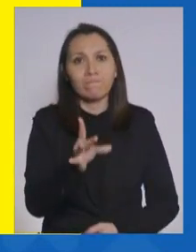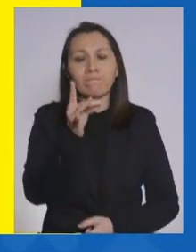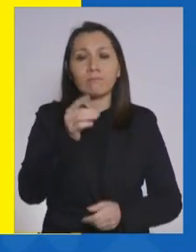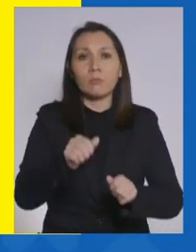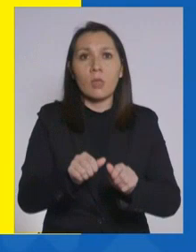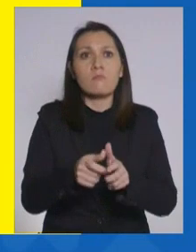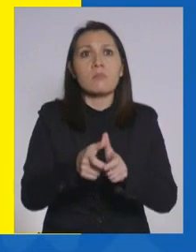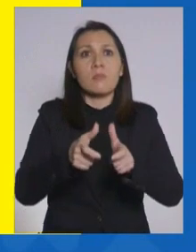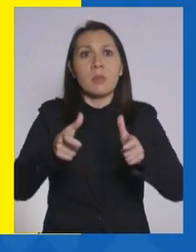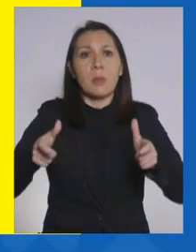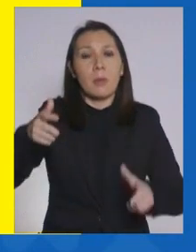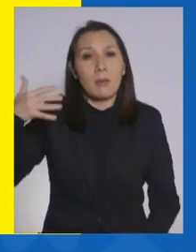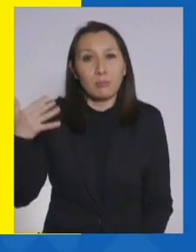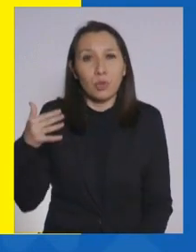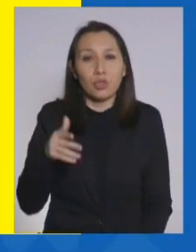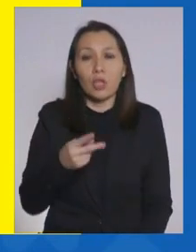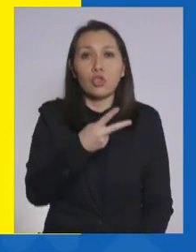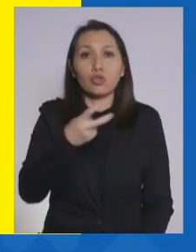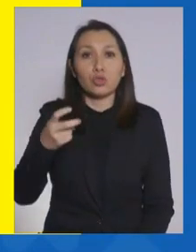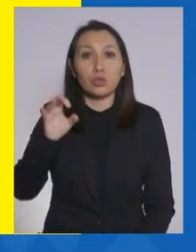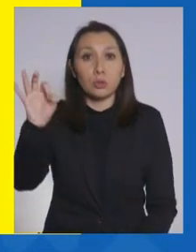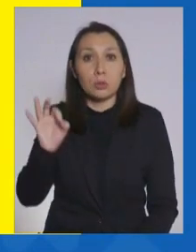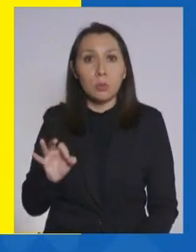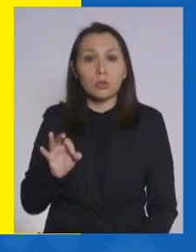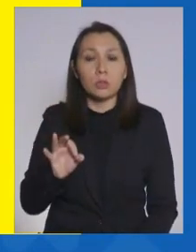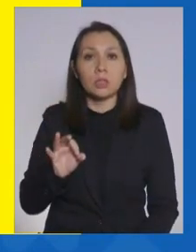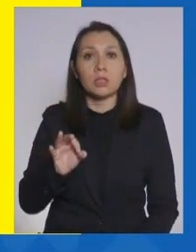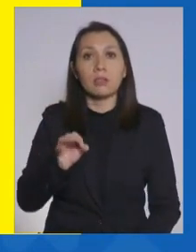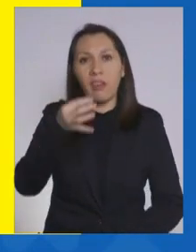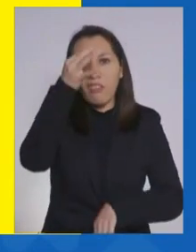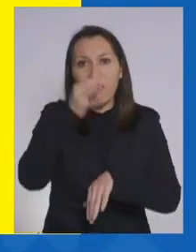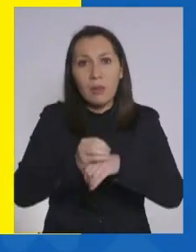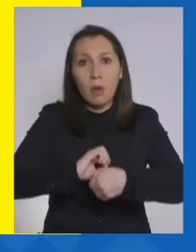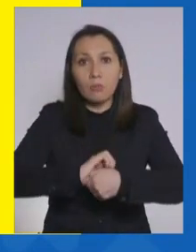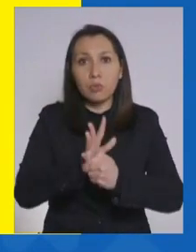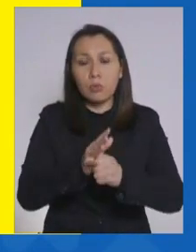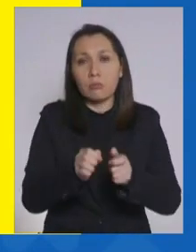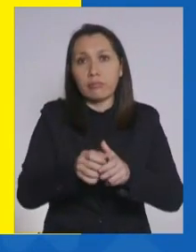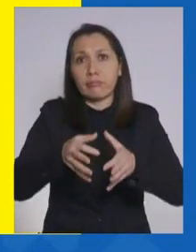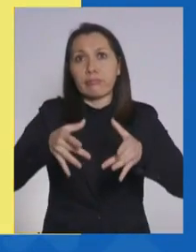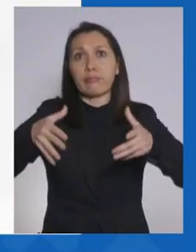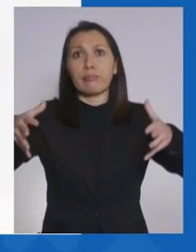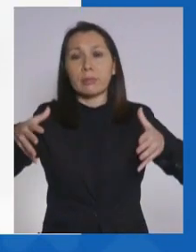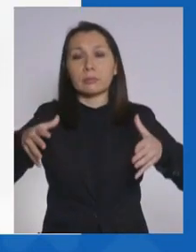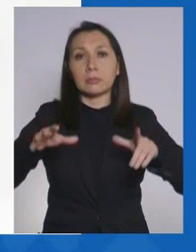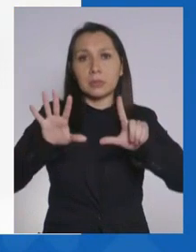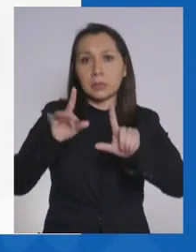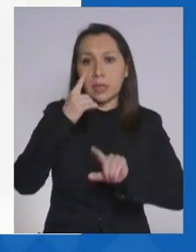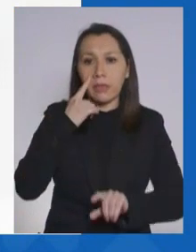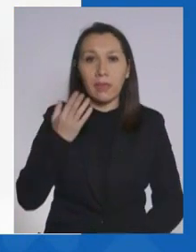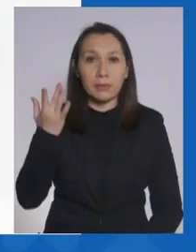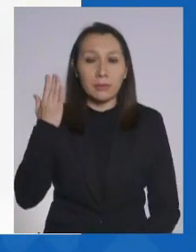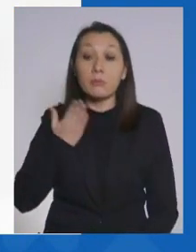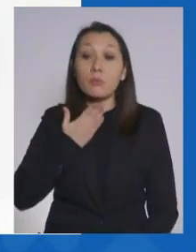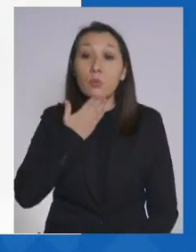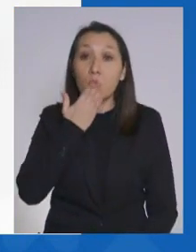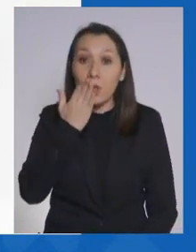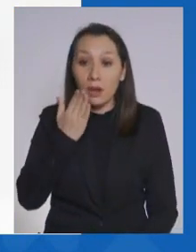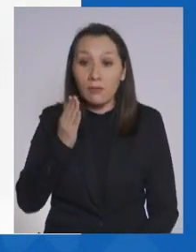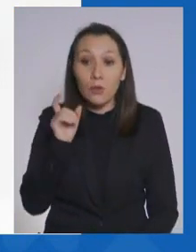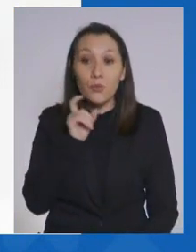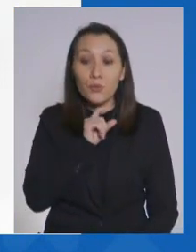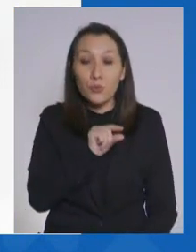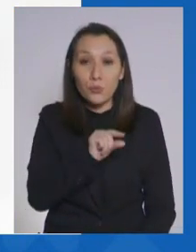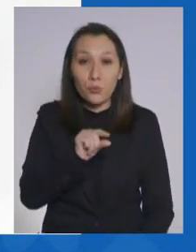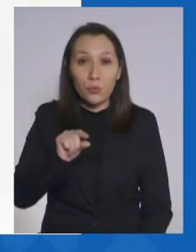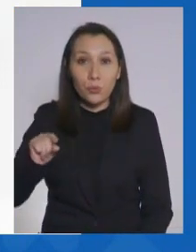aumento muy importante de un 200% en la variación de casos en los últimos siete días en Punta Arenas y en los